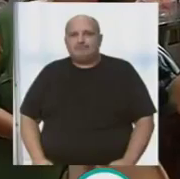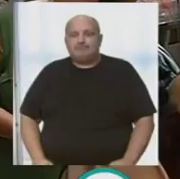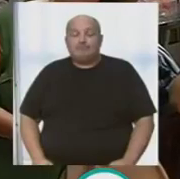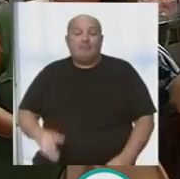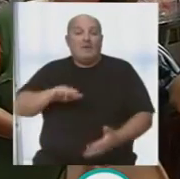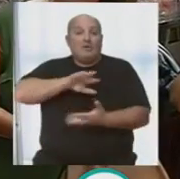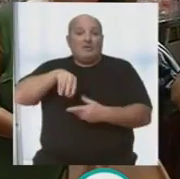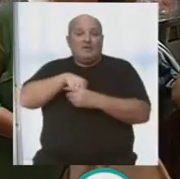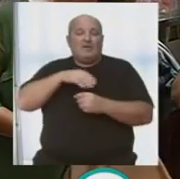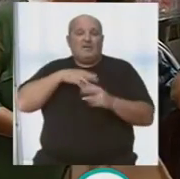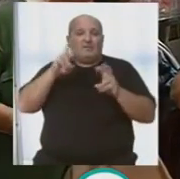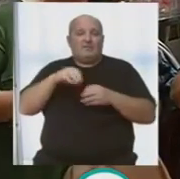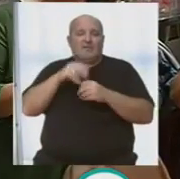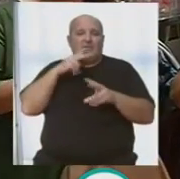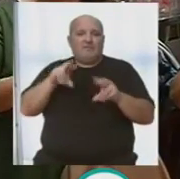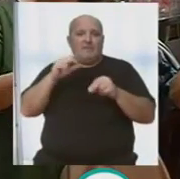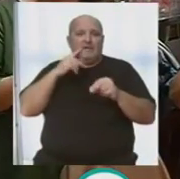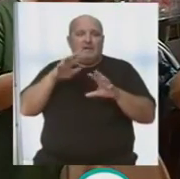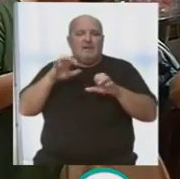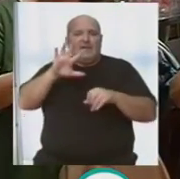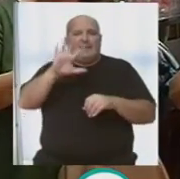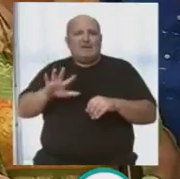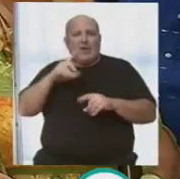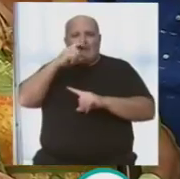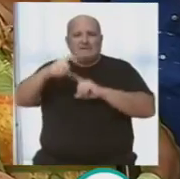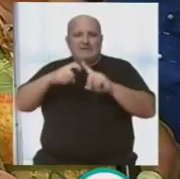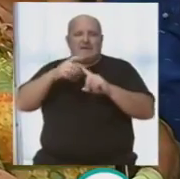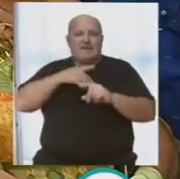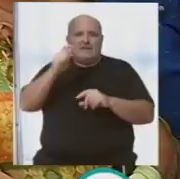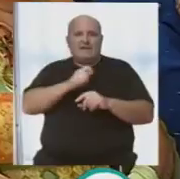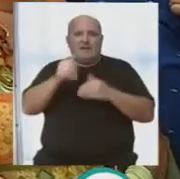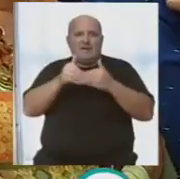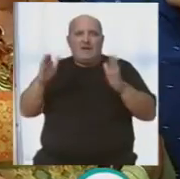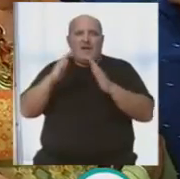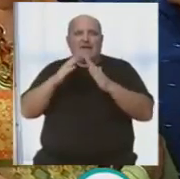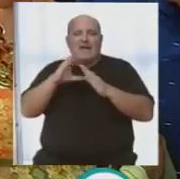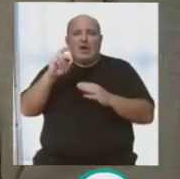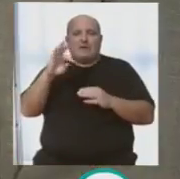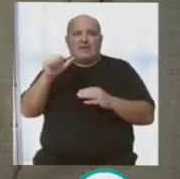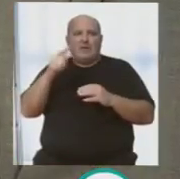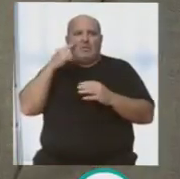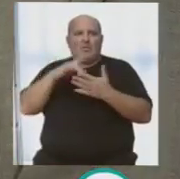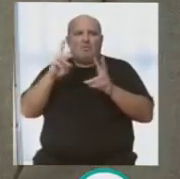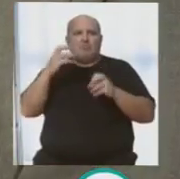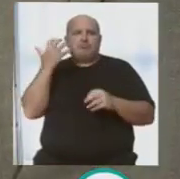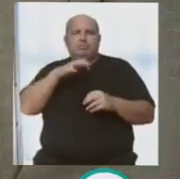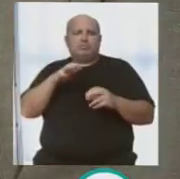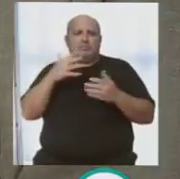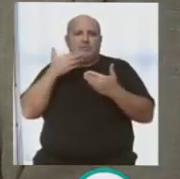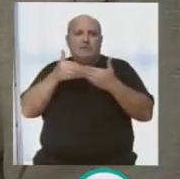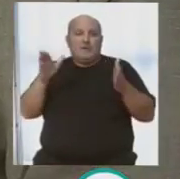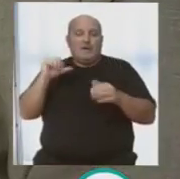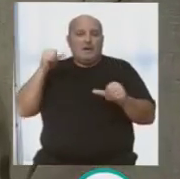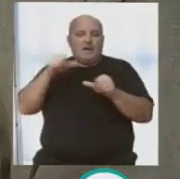La noticia se producía al término del acto del quinto aniversario de la inauguración de la Casa del Corista, una efemérides con la que